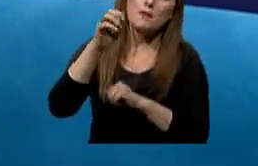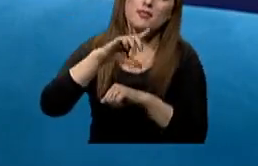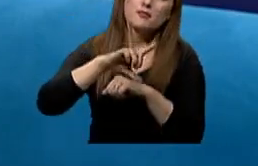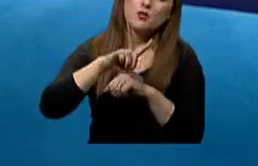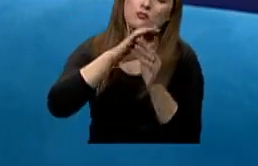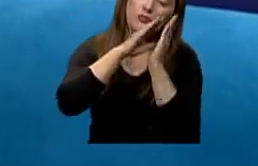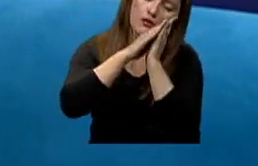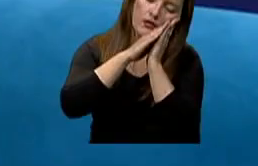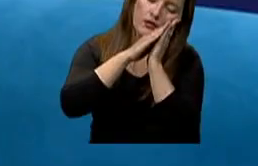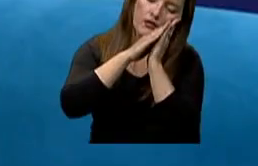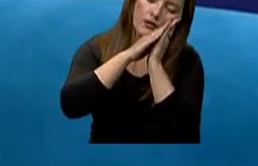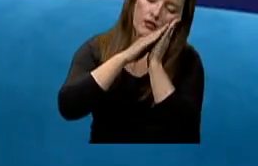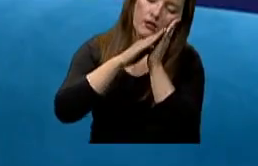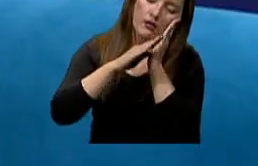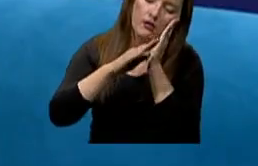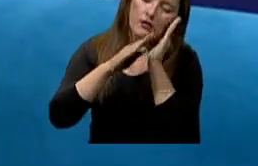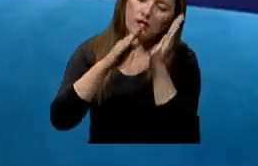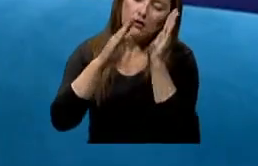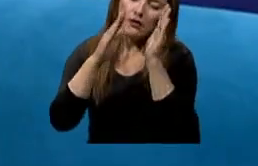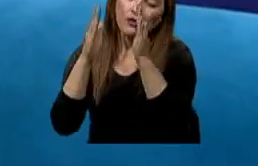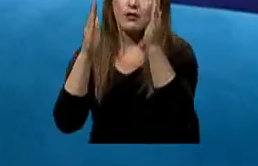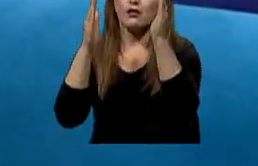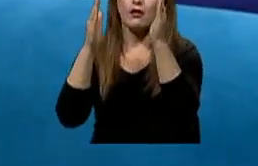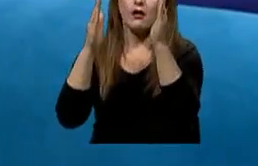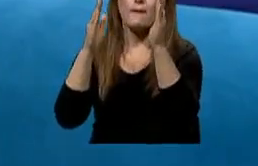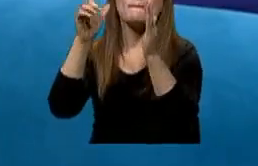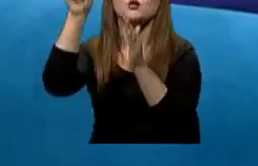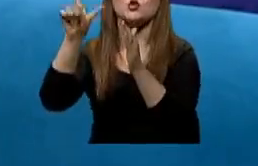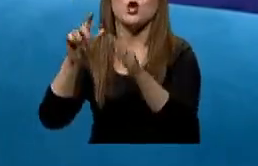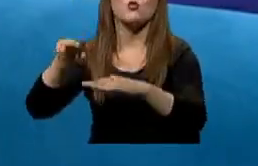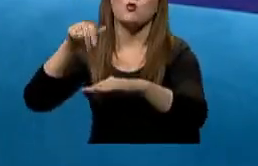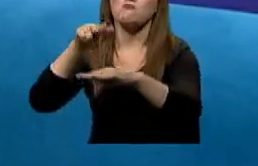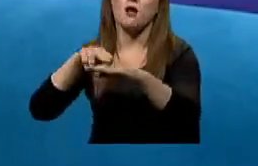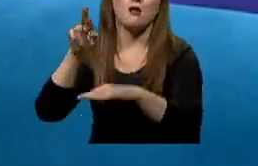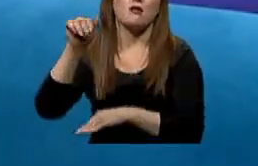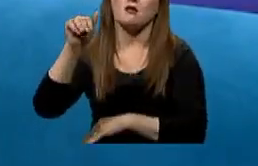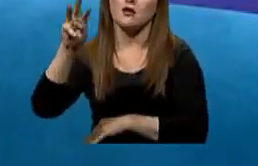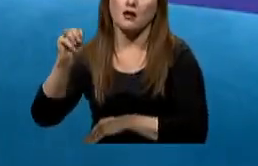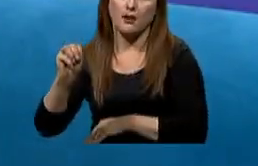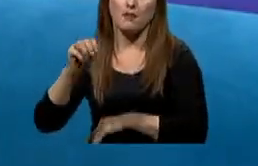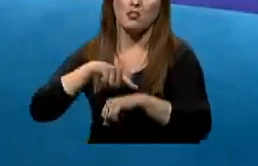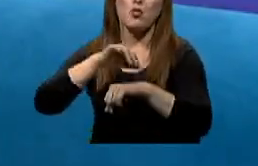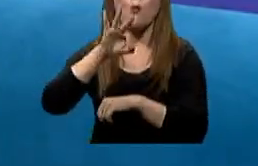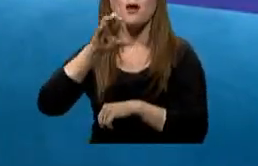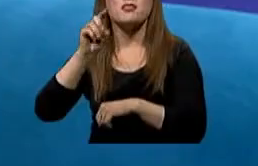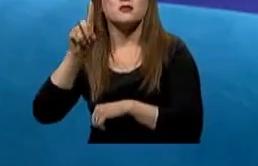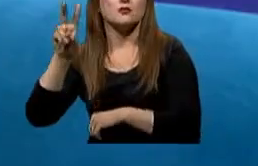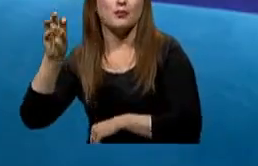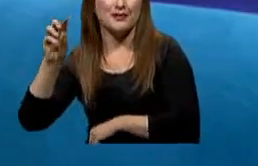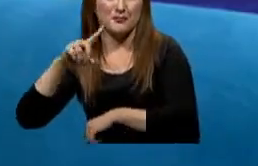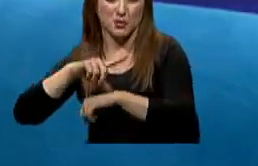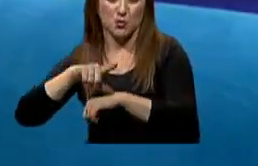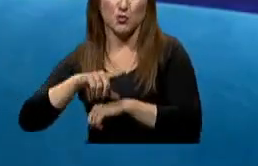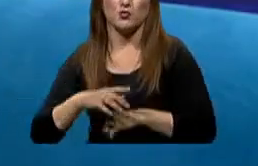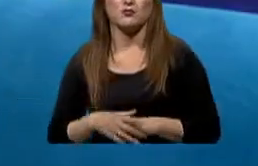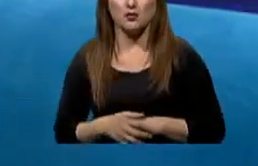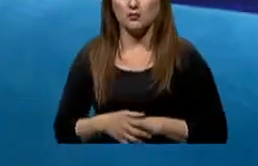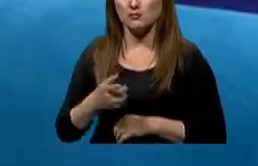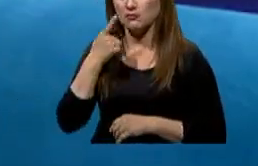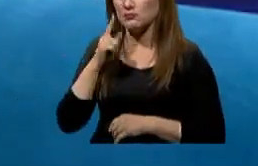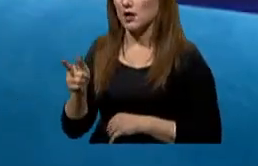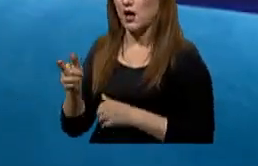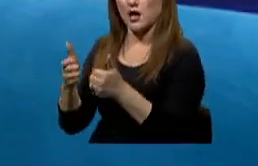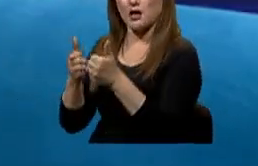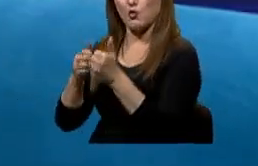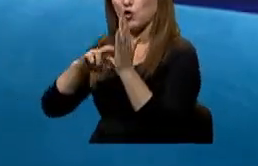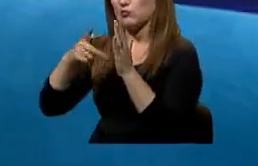persona normal. Si en la polisomografía tenemos un inicio temprano del sueño